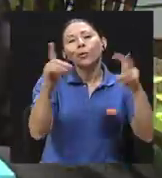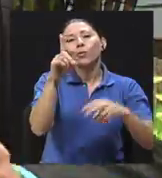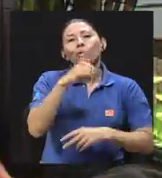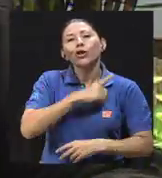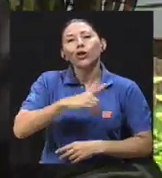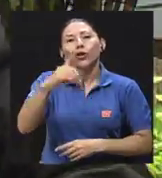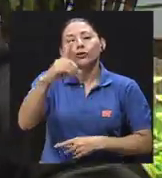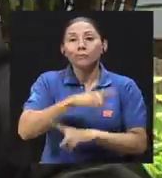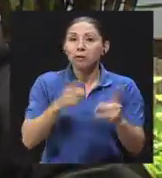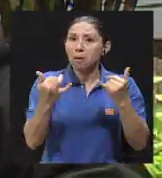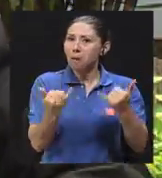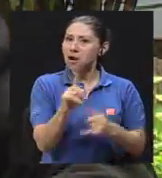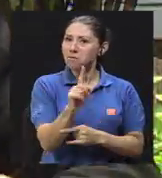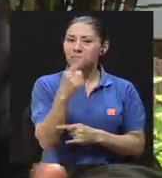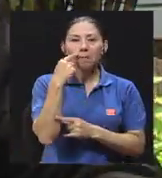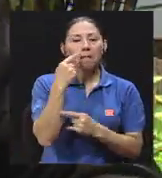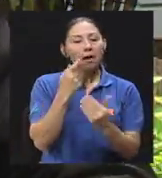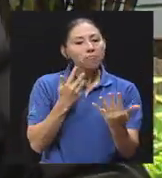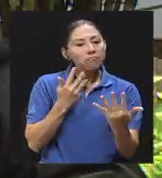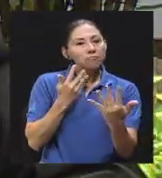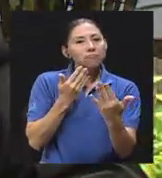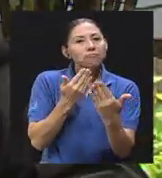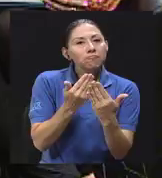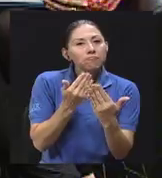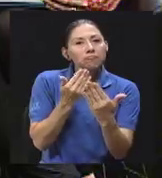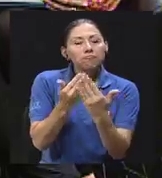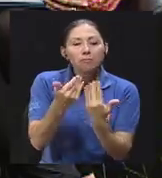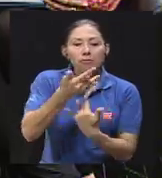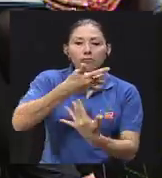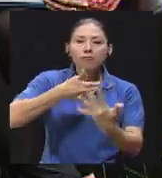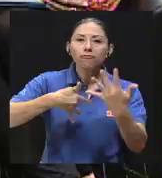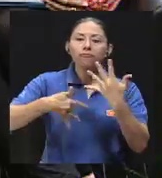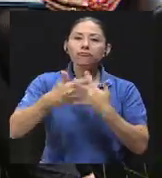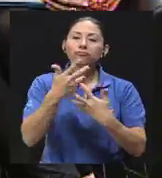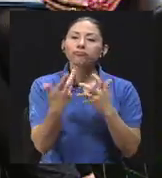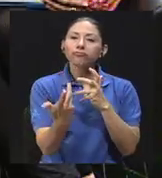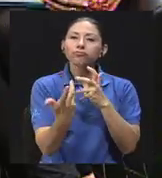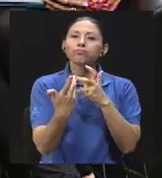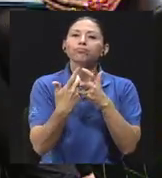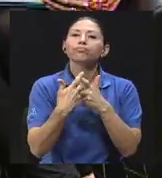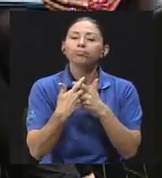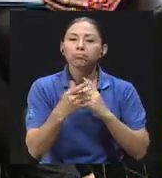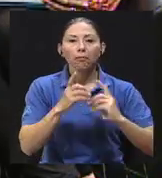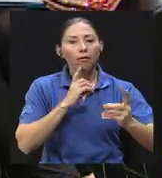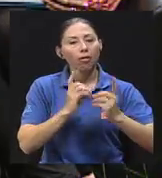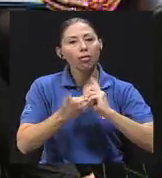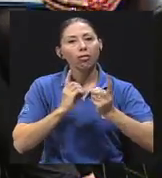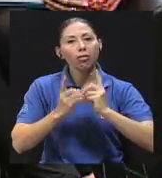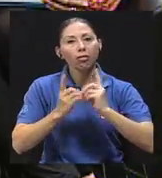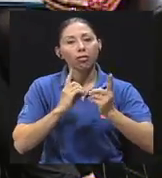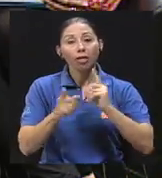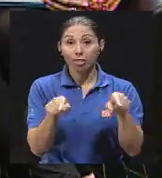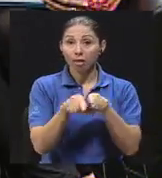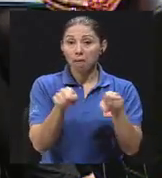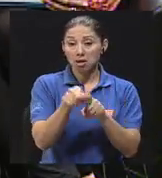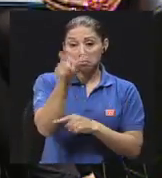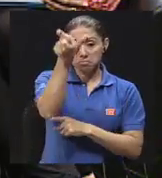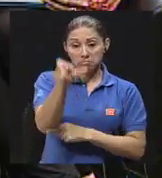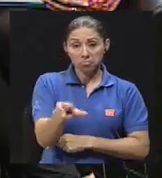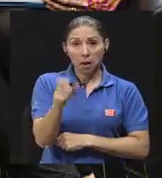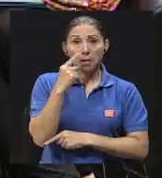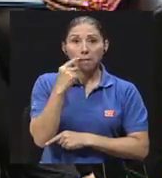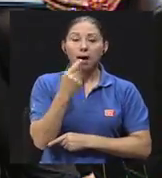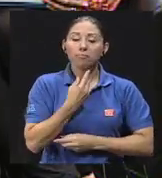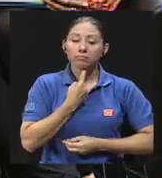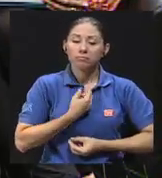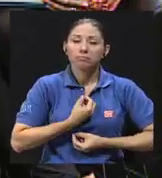más bien es un papá cercano, un papá de diálogo, un papá que también dice cómo es él, que se